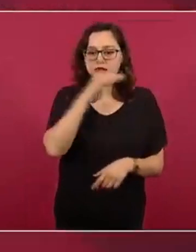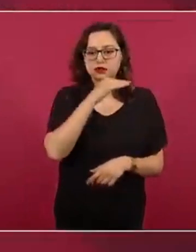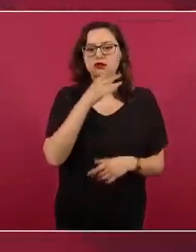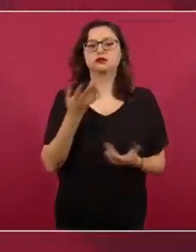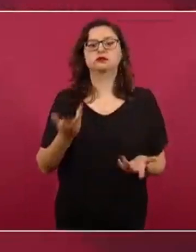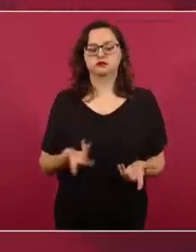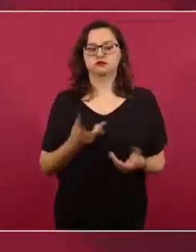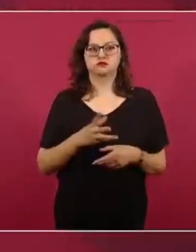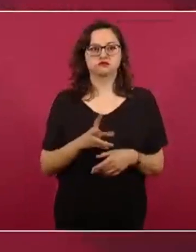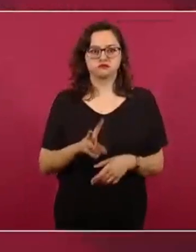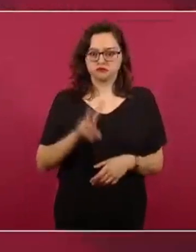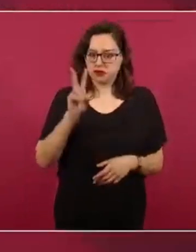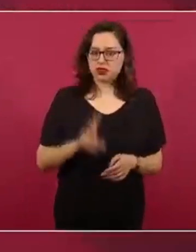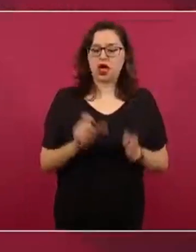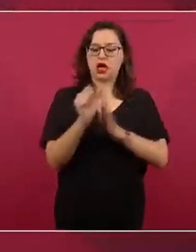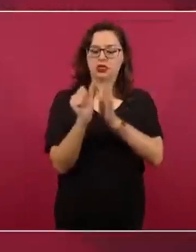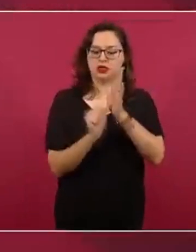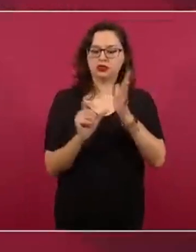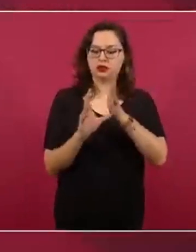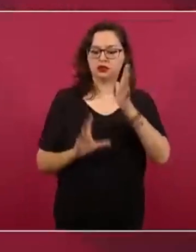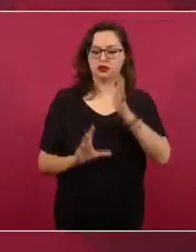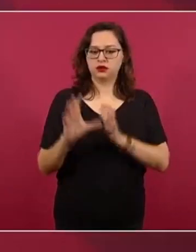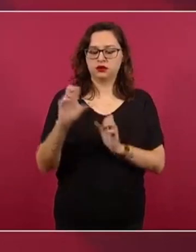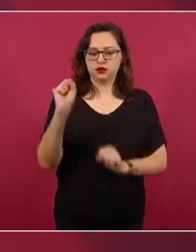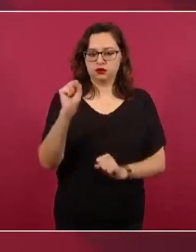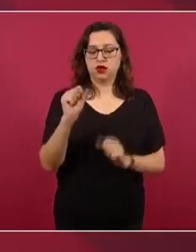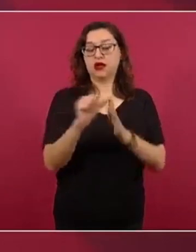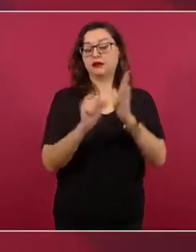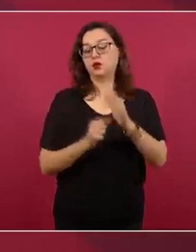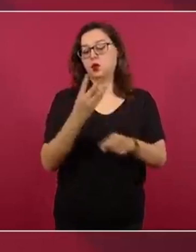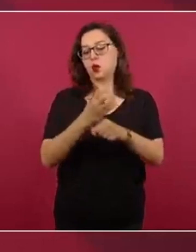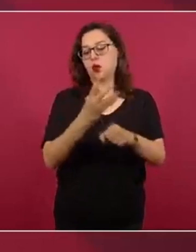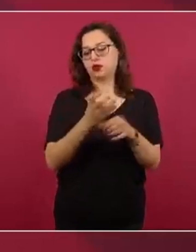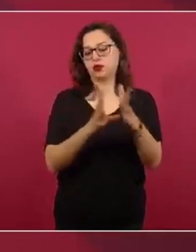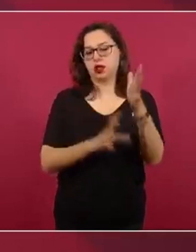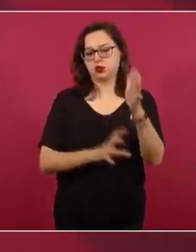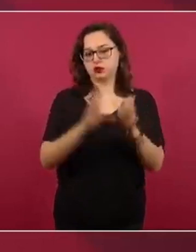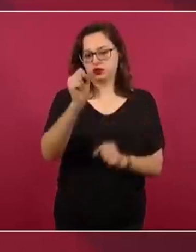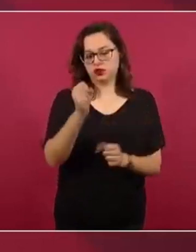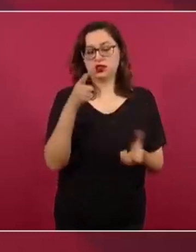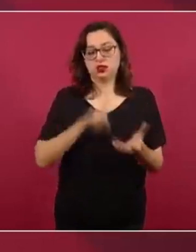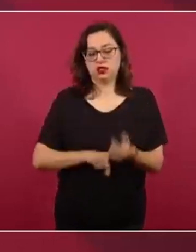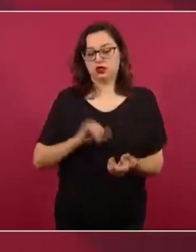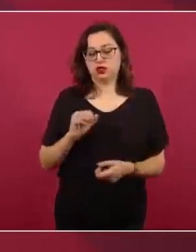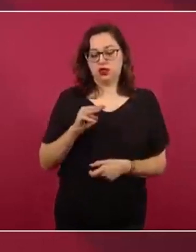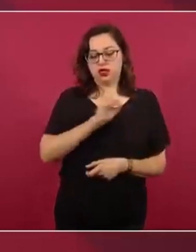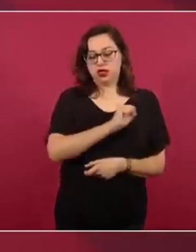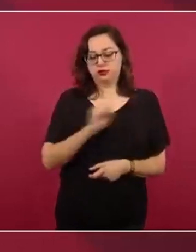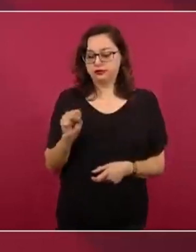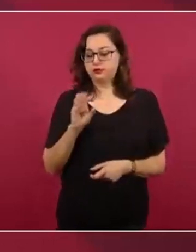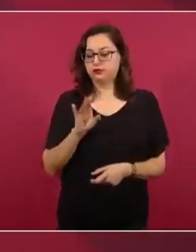realidad el artículo cuarto de la Constitución. Y es este modelo, el Ingenestar, el que ha sido